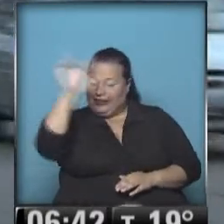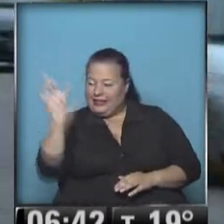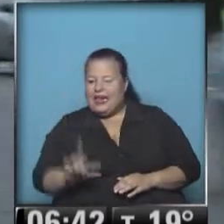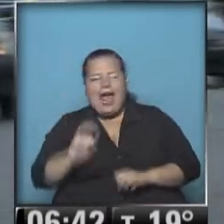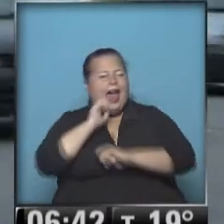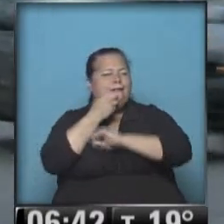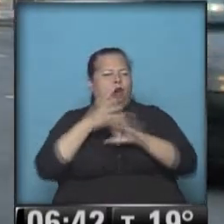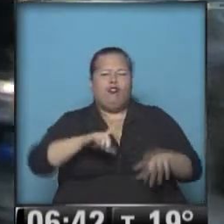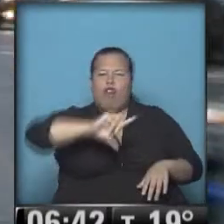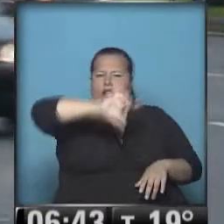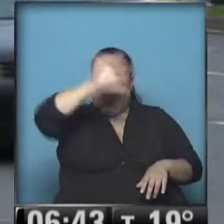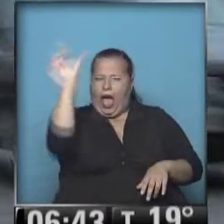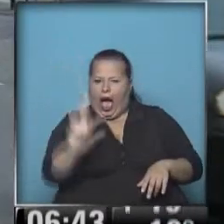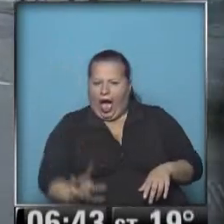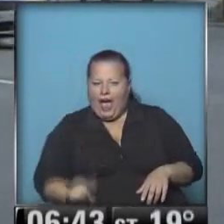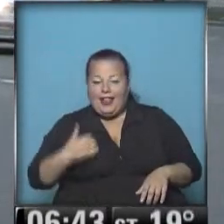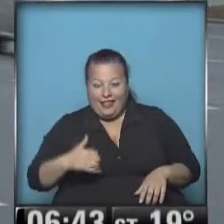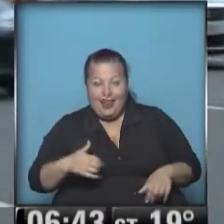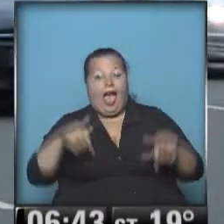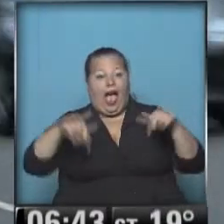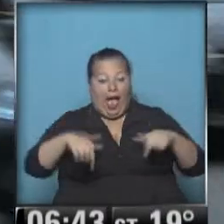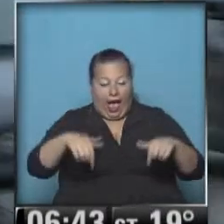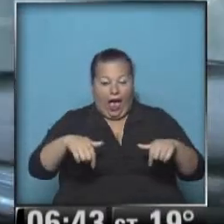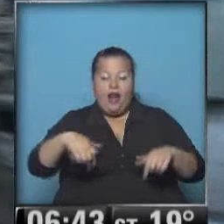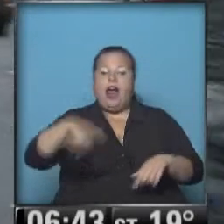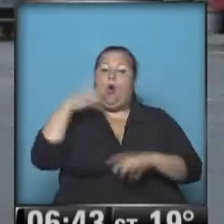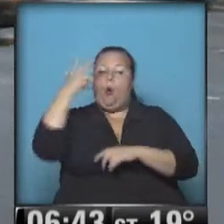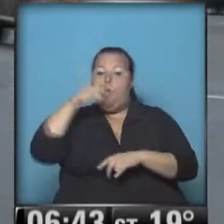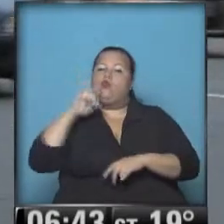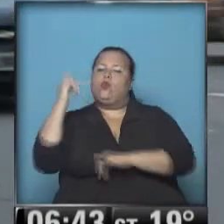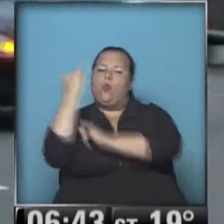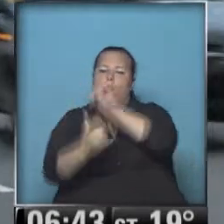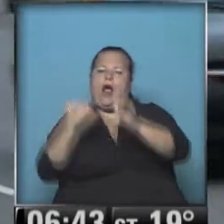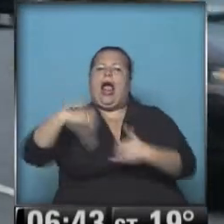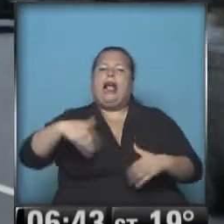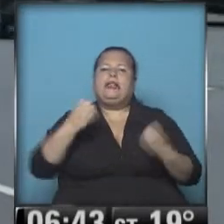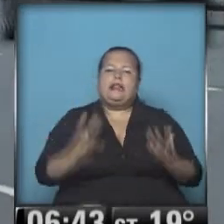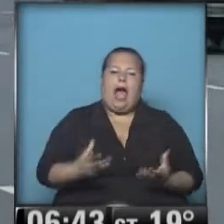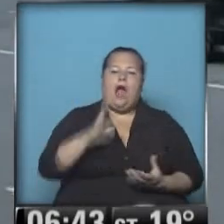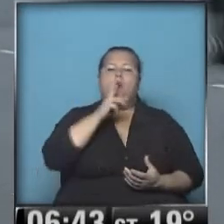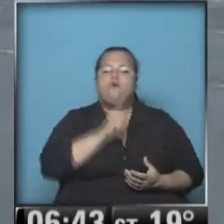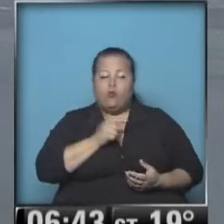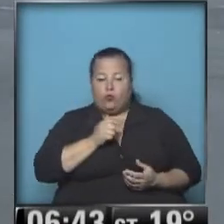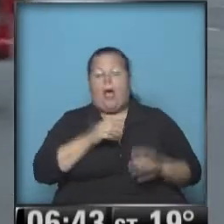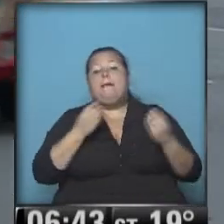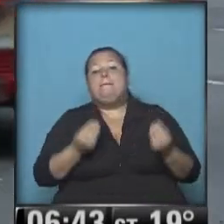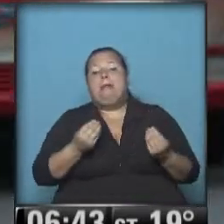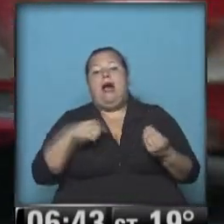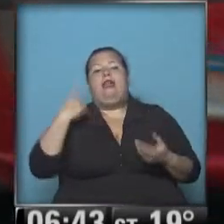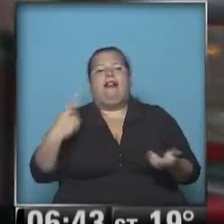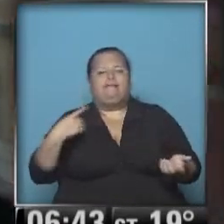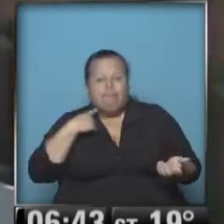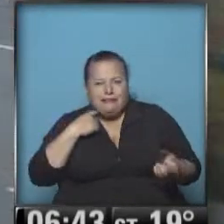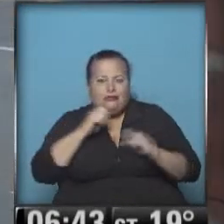bello y extensísimo país, ya mismo, amigos, Hugo Palamara nos cuenta el tránsito y el estado de las mismas. Para que nada,